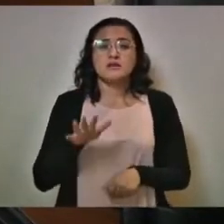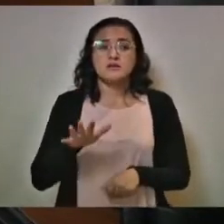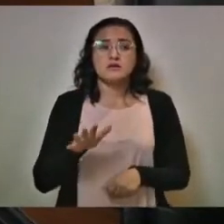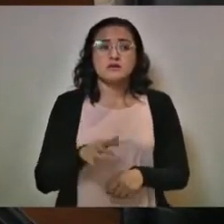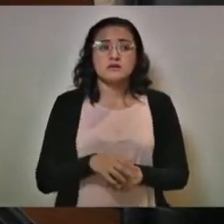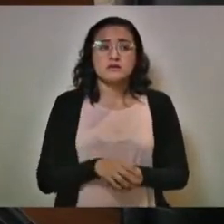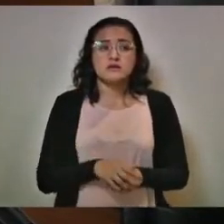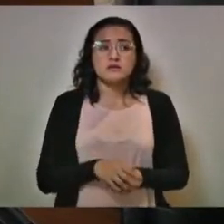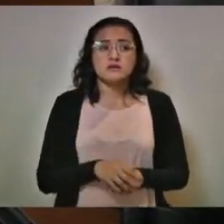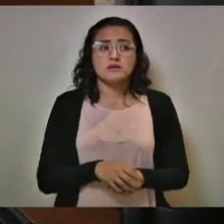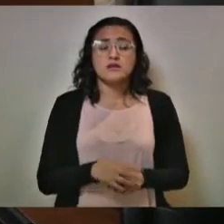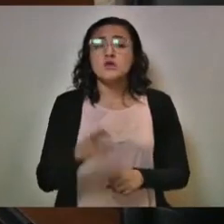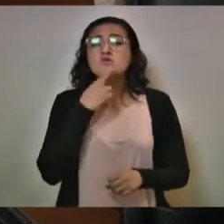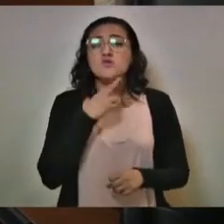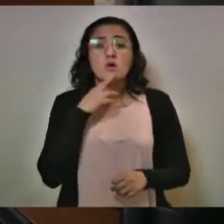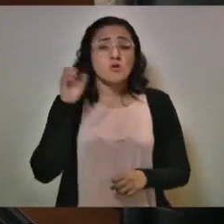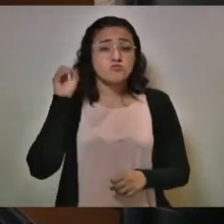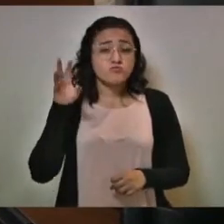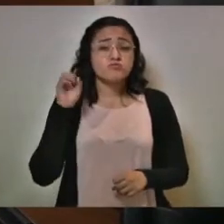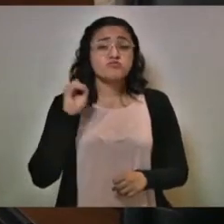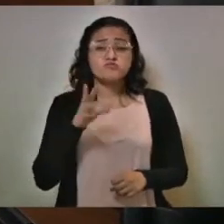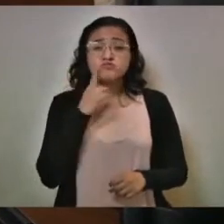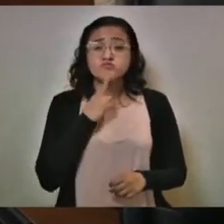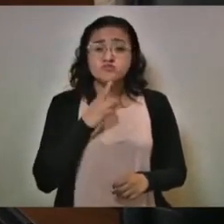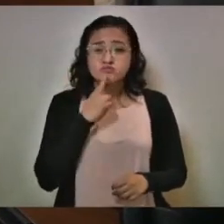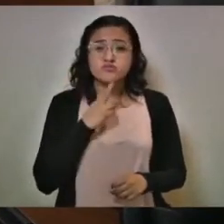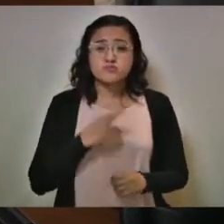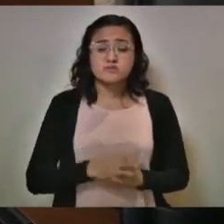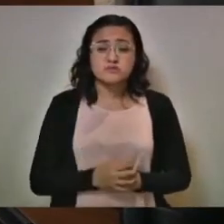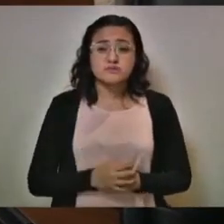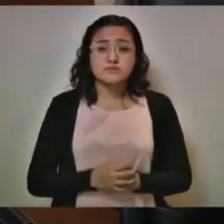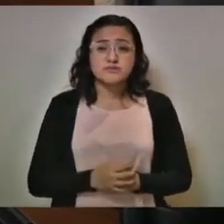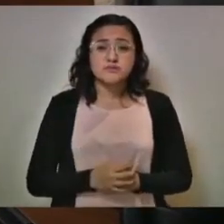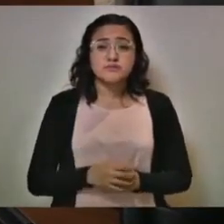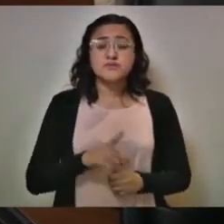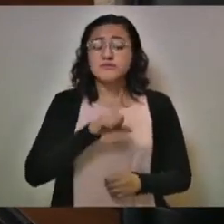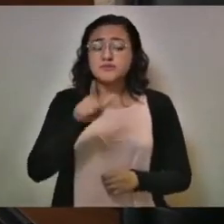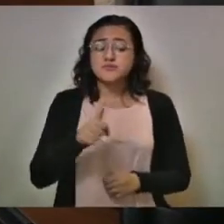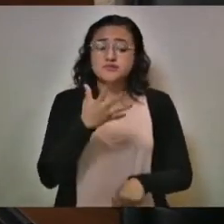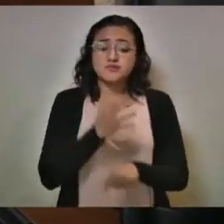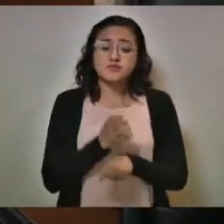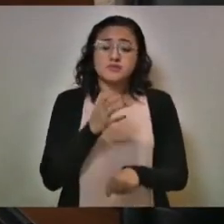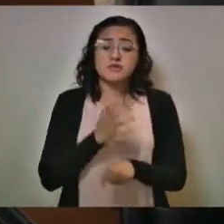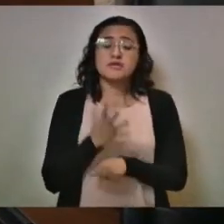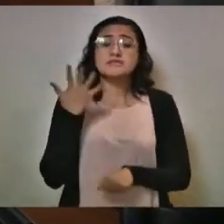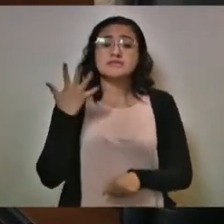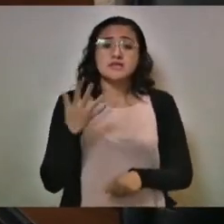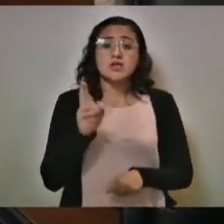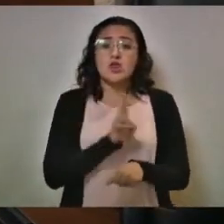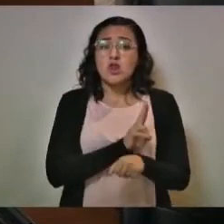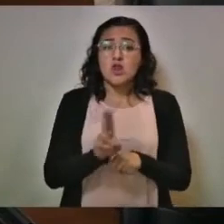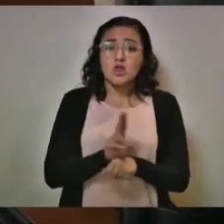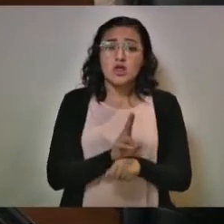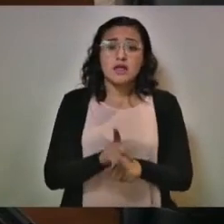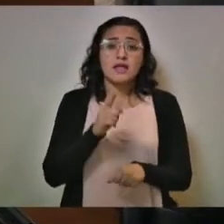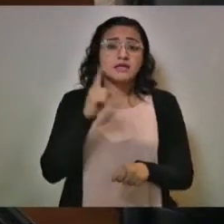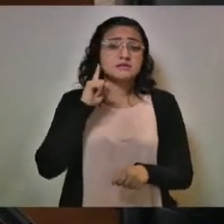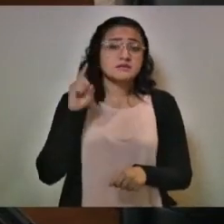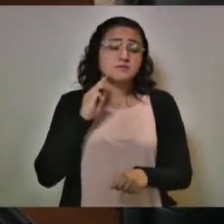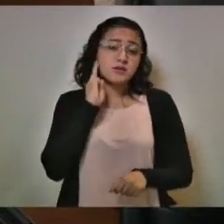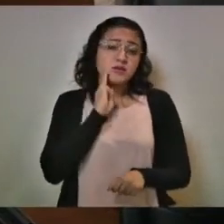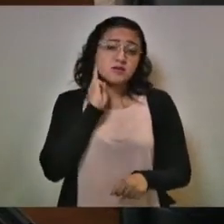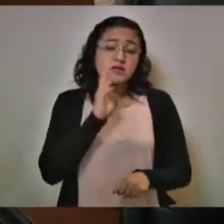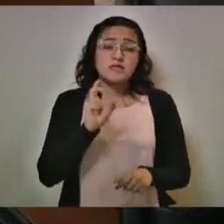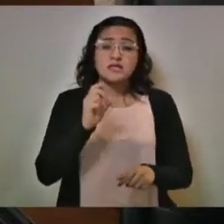Por color rojo. Rojo, es que no lo dijiste. La región 5 norte, con cabecera en Zacatlán, e integrada por